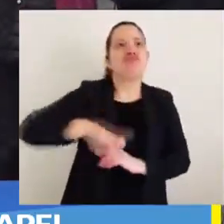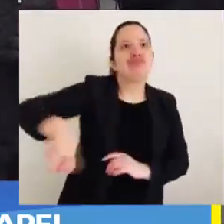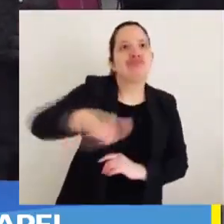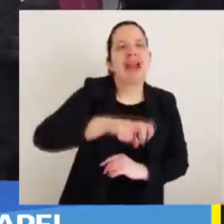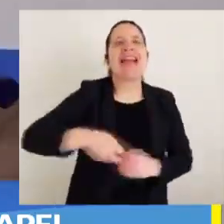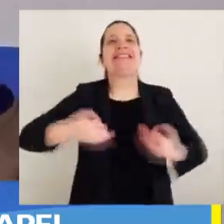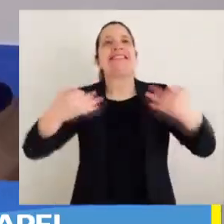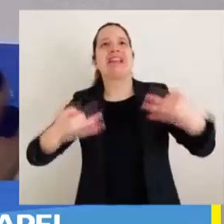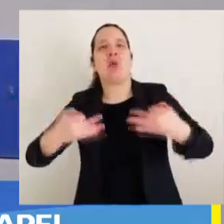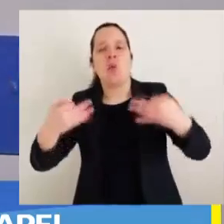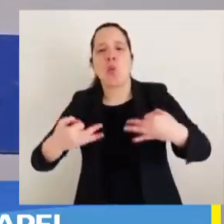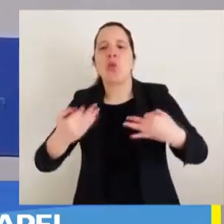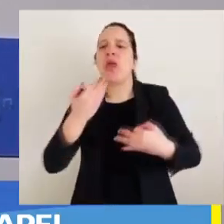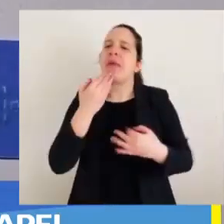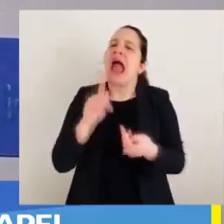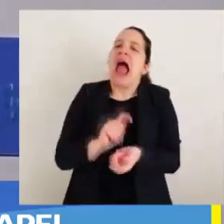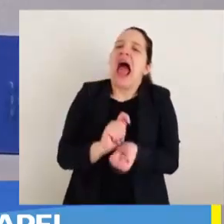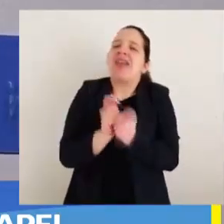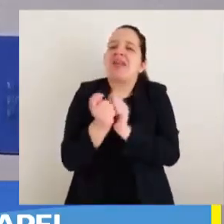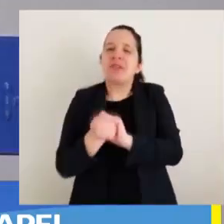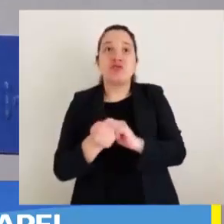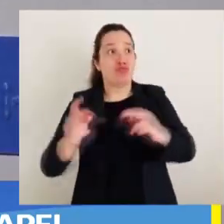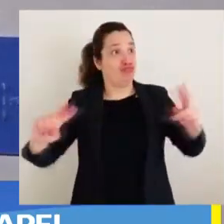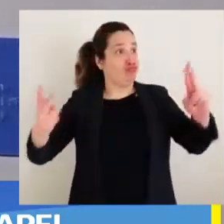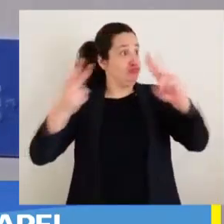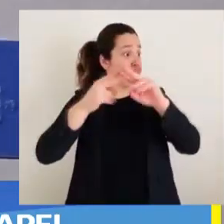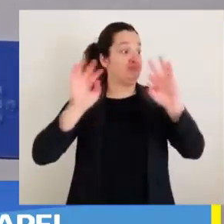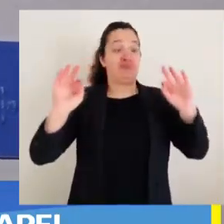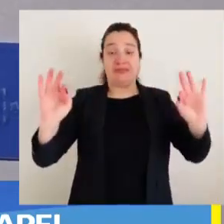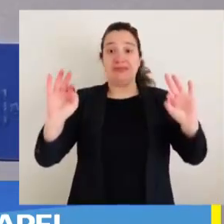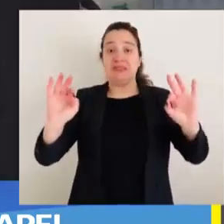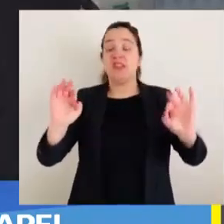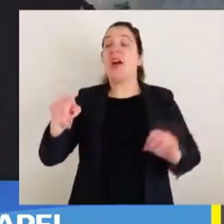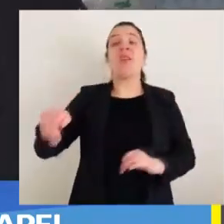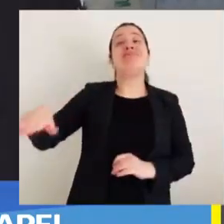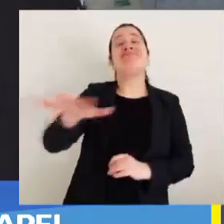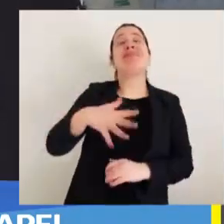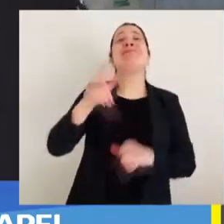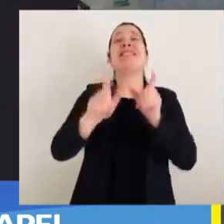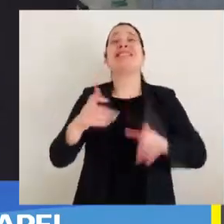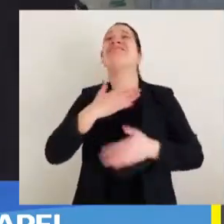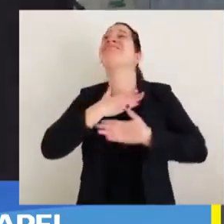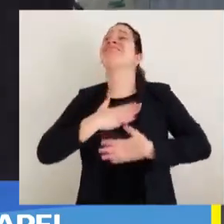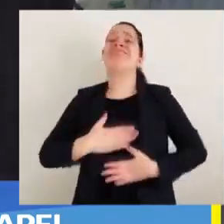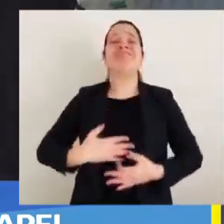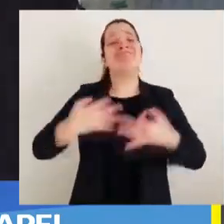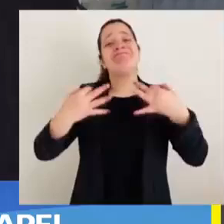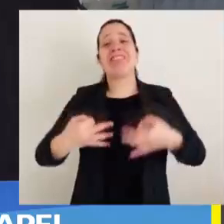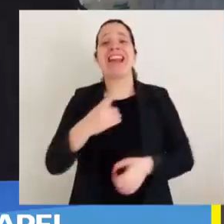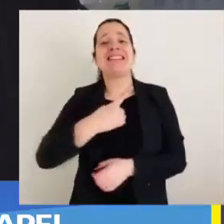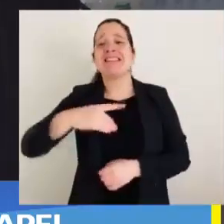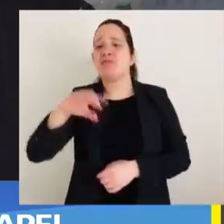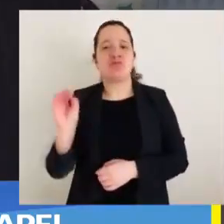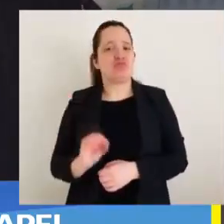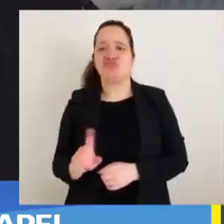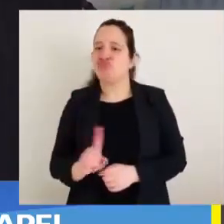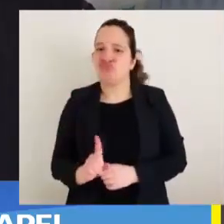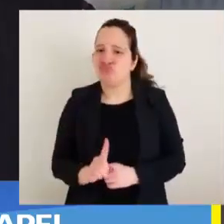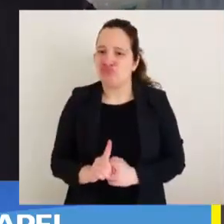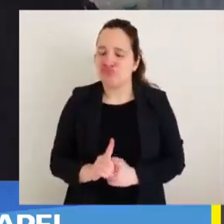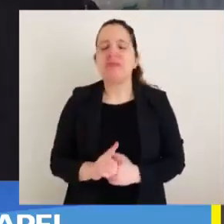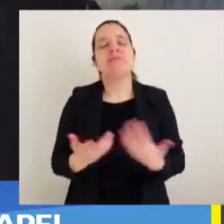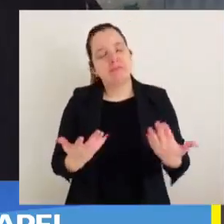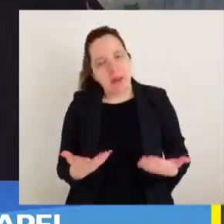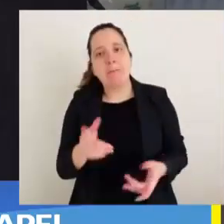seguro. Aunque existen adaptaciones generales de infraestructura, estas no satisfacen completamente las necesidades de las personas con